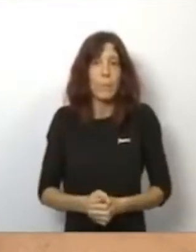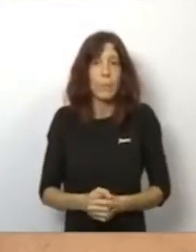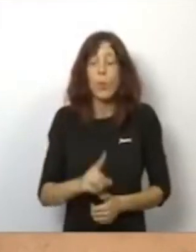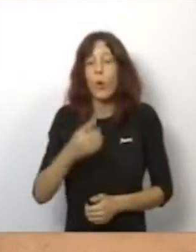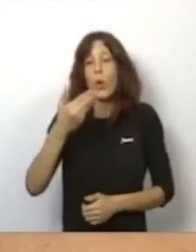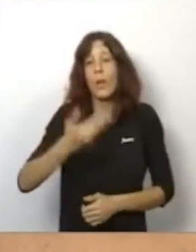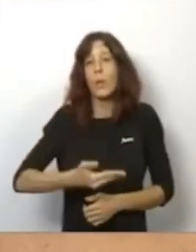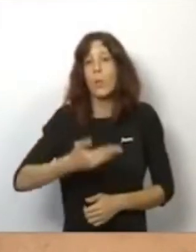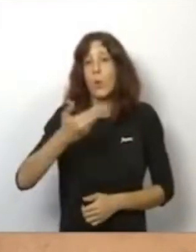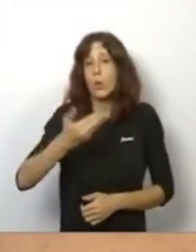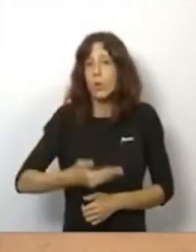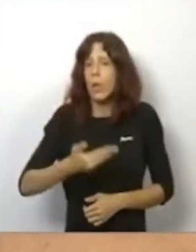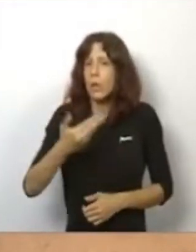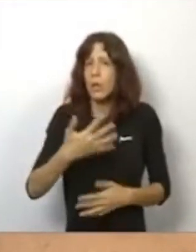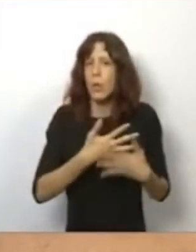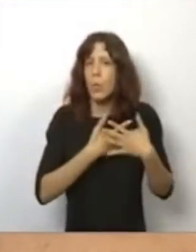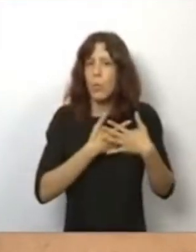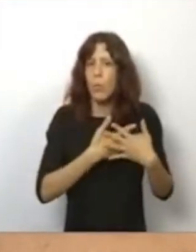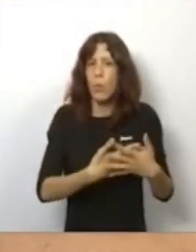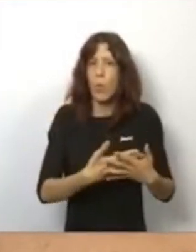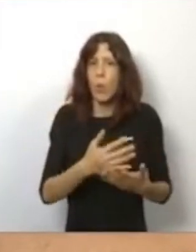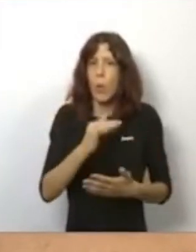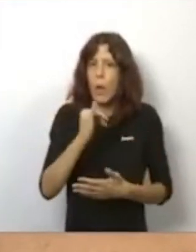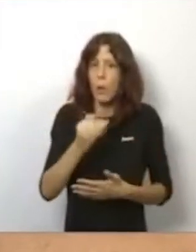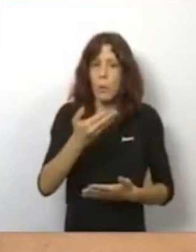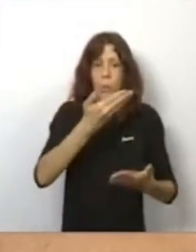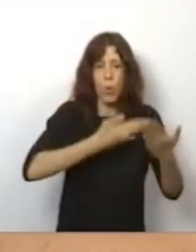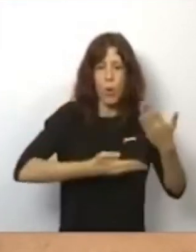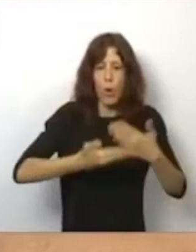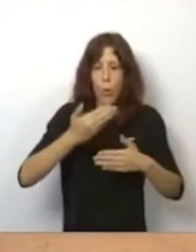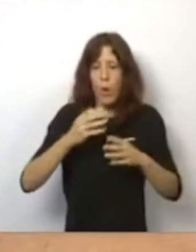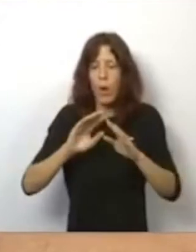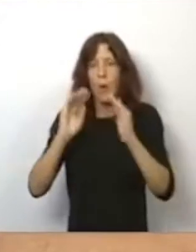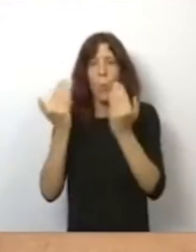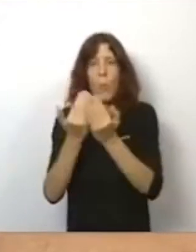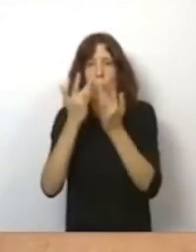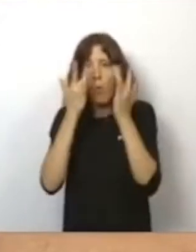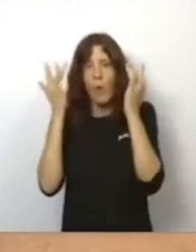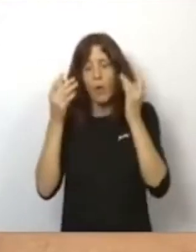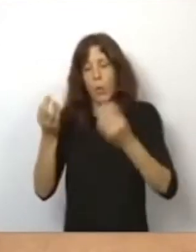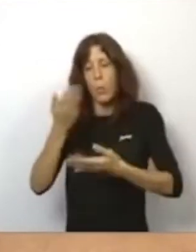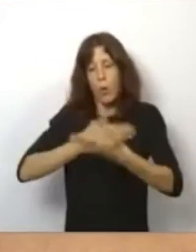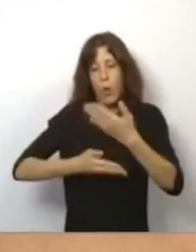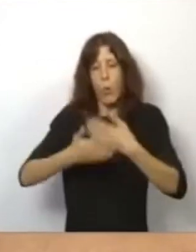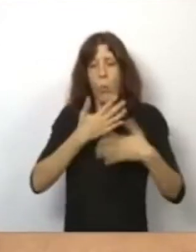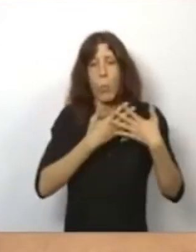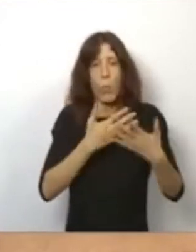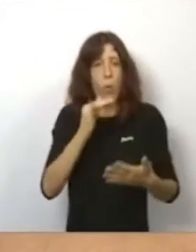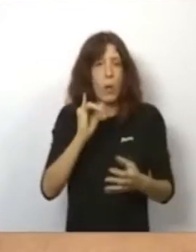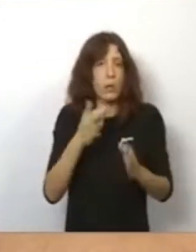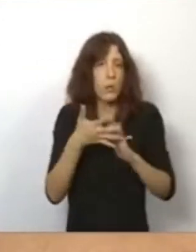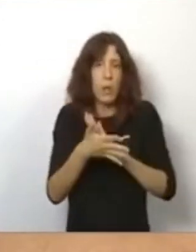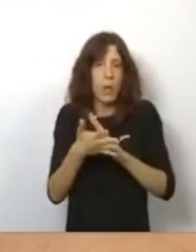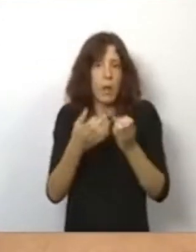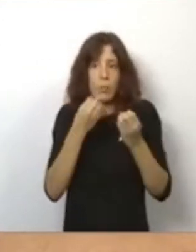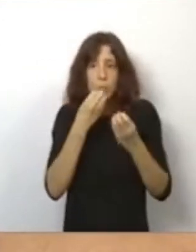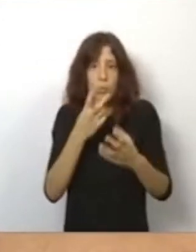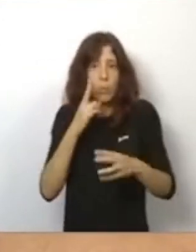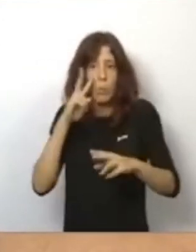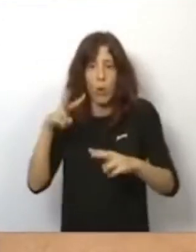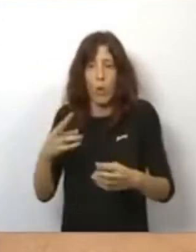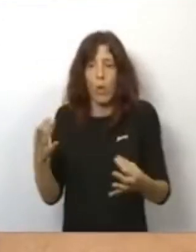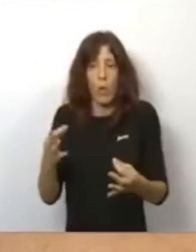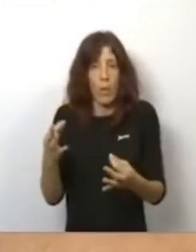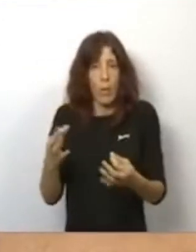importante es que hay una buena voluntad de cooperación por parte del mundo fallero y eso es de agradecer y es de reconocer